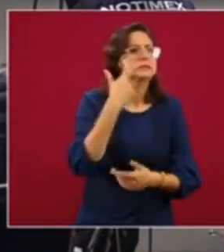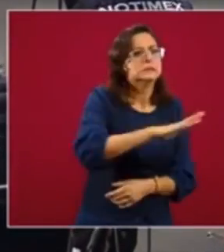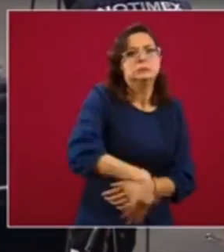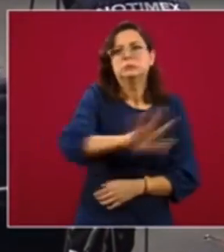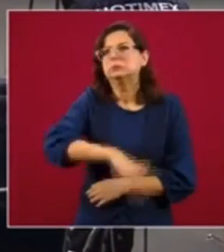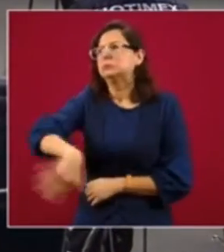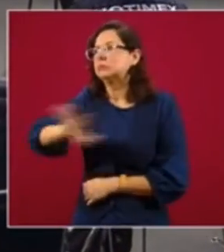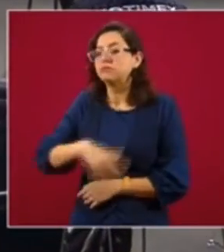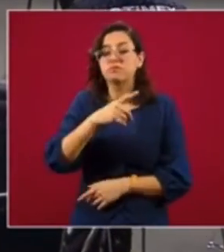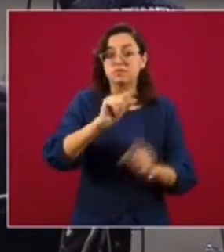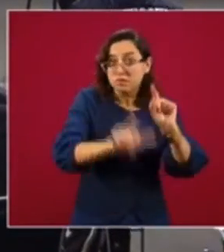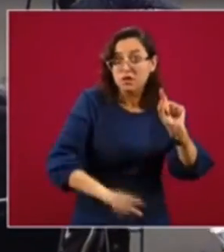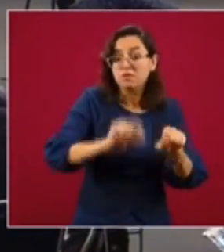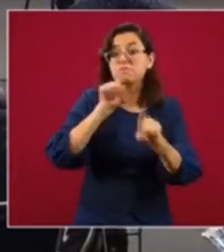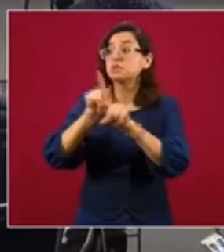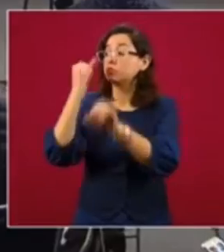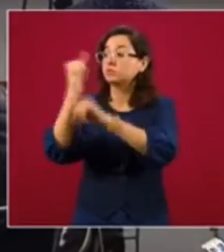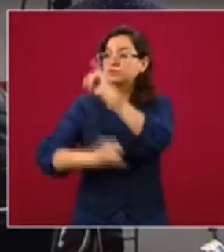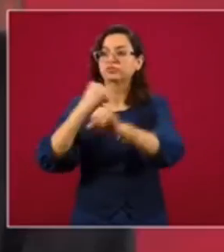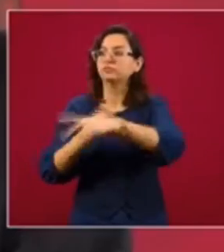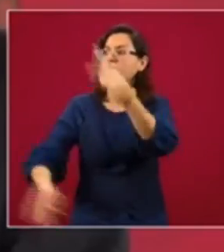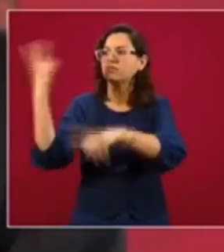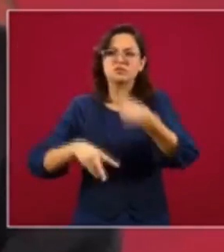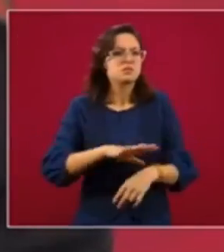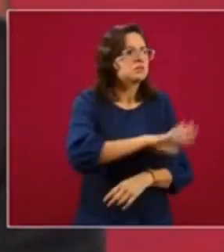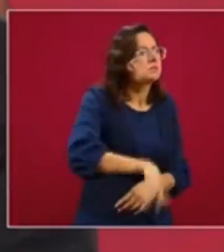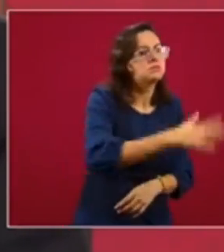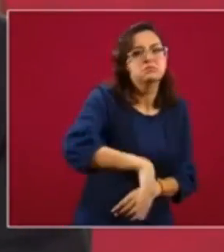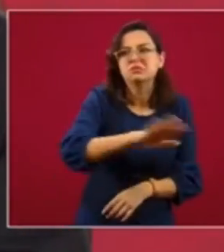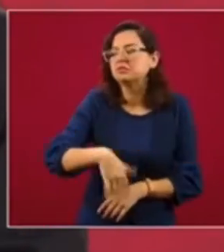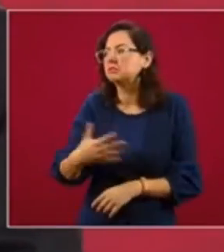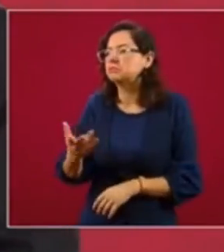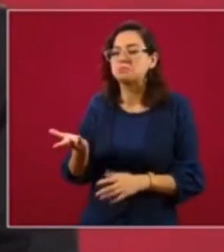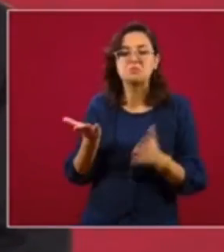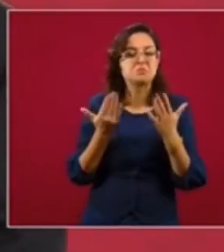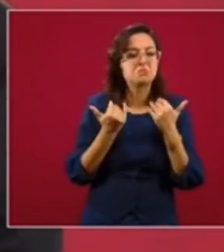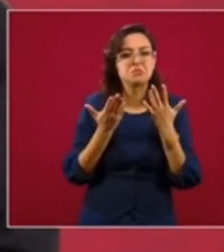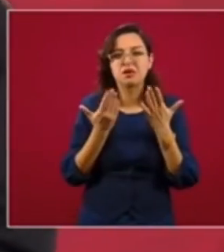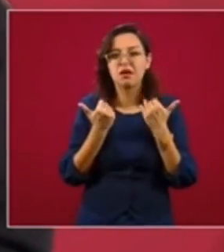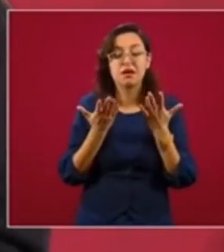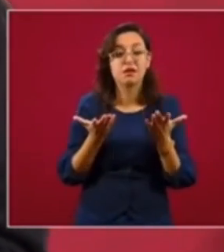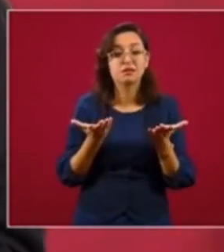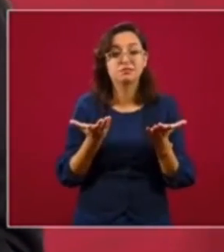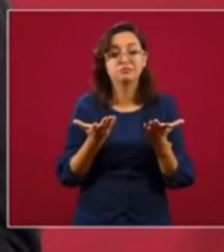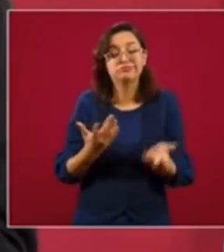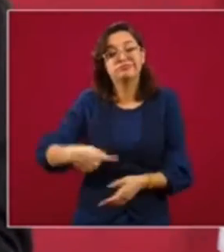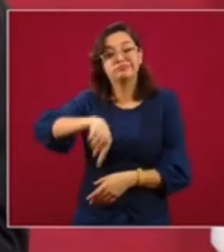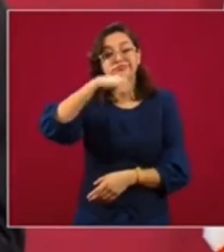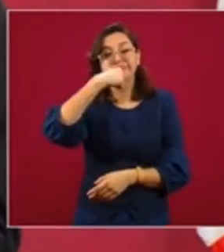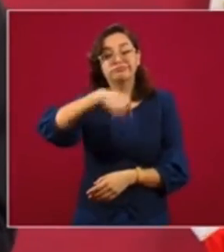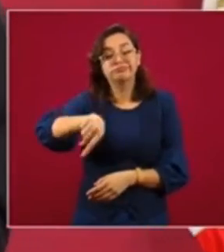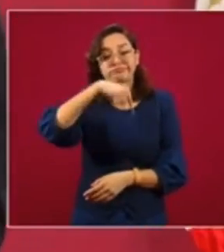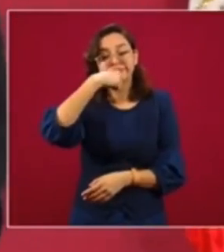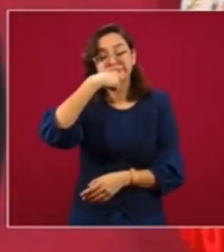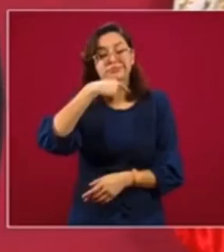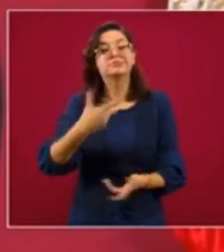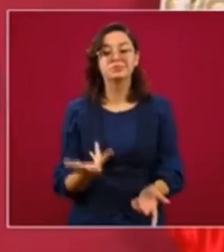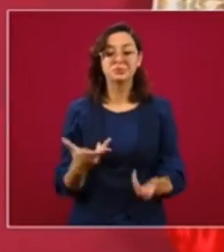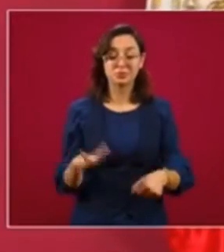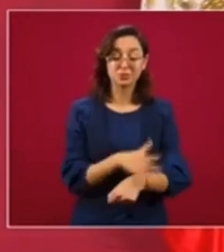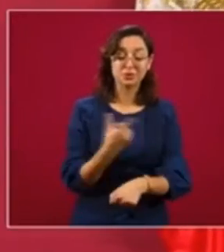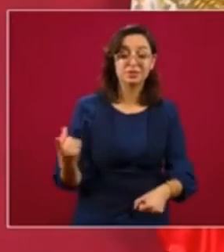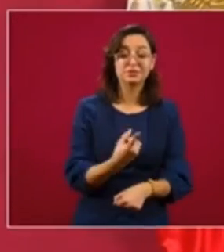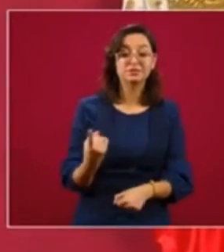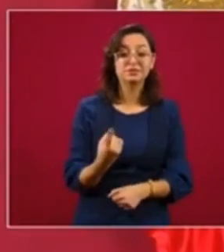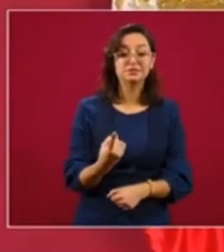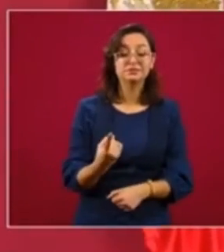extranjeros, van a reportajes, pero no tiene efecto, porque hemos estado